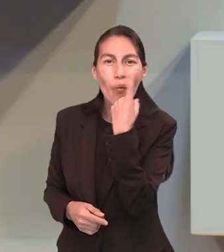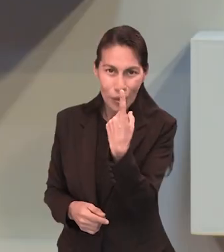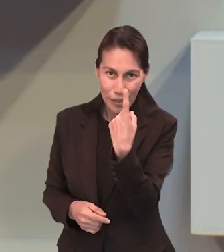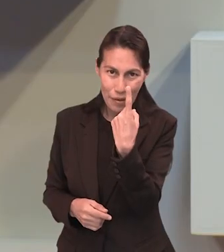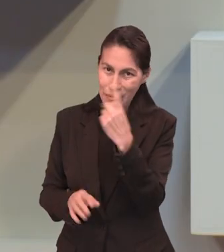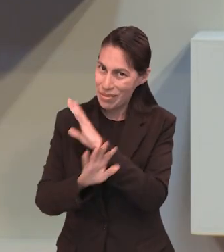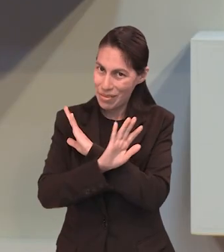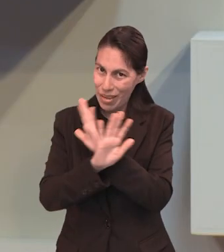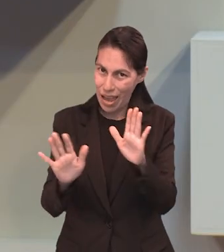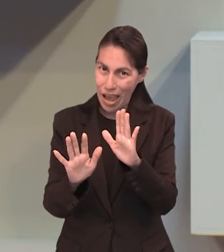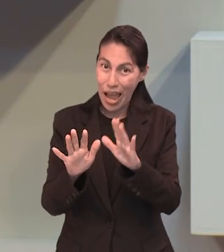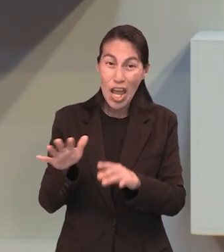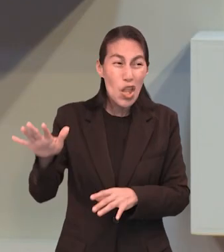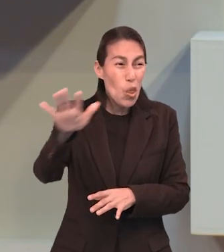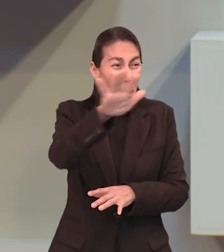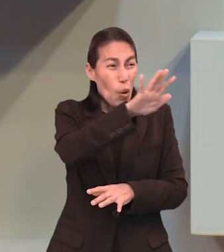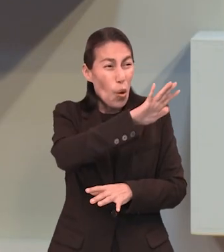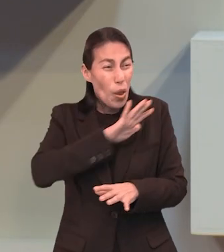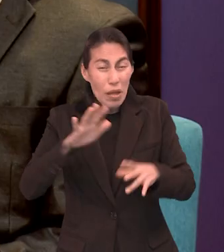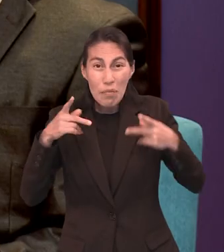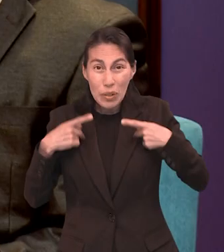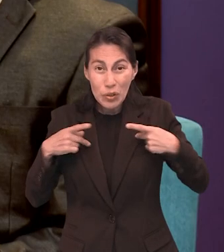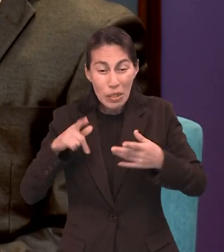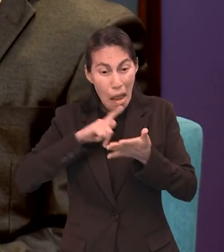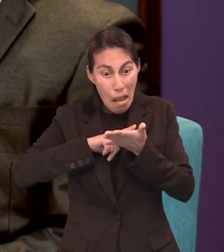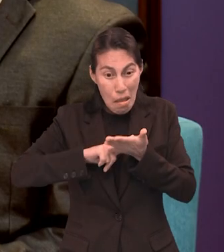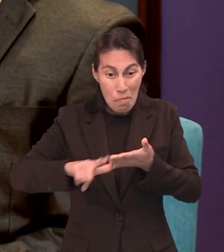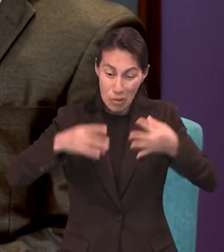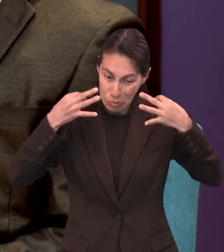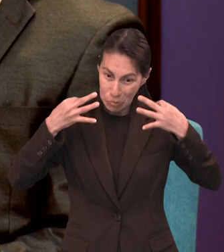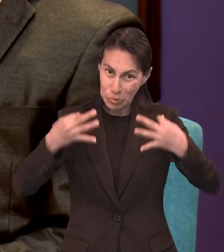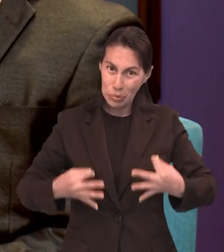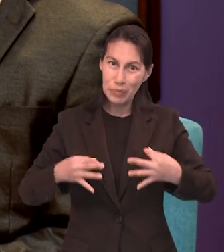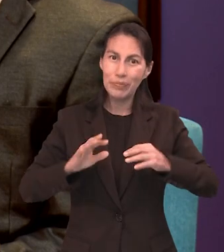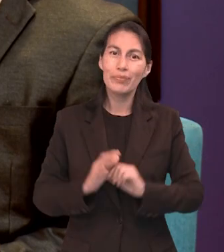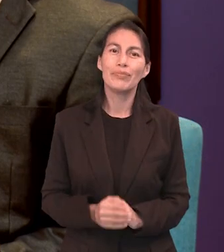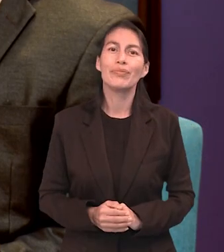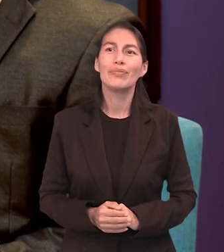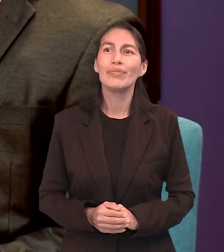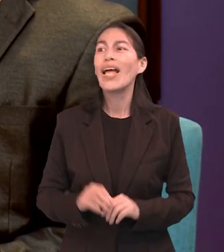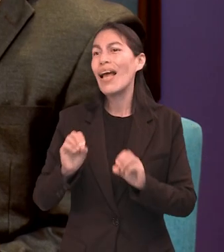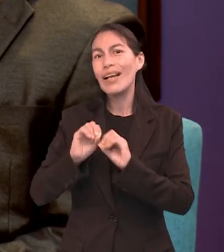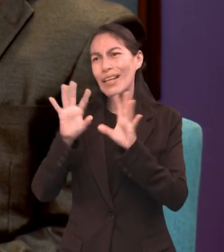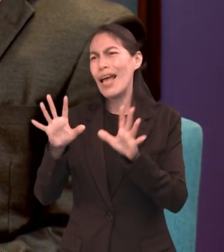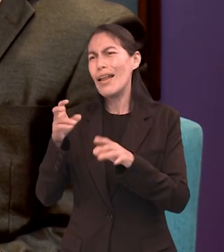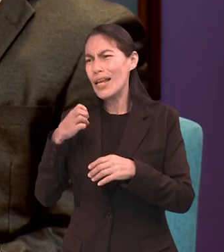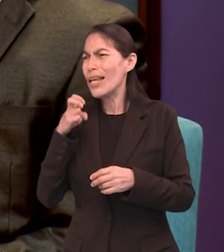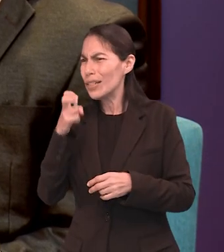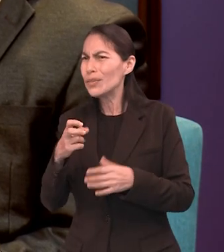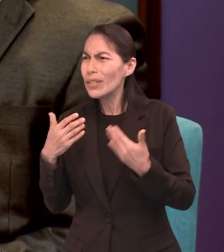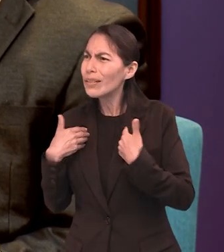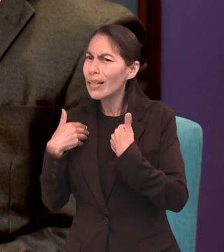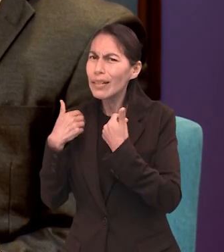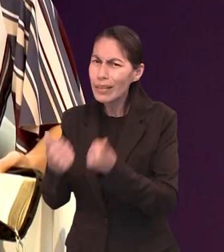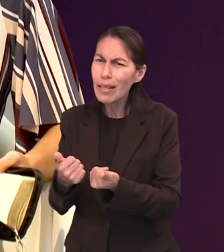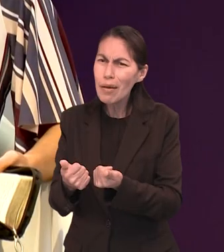consagra. Así es, y creo que también eso lo podemos aplicar a nuestra vida, porque creo que otro punto que podemos resaltar